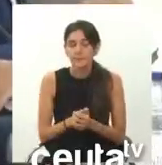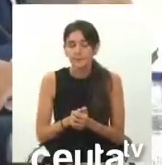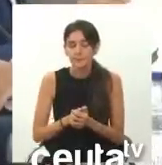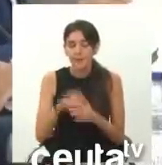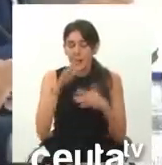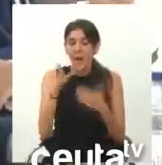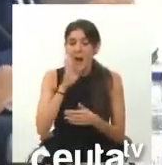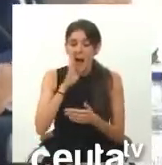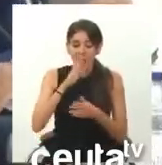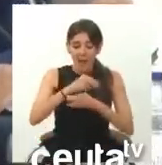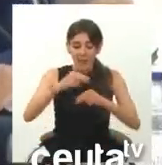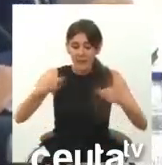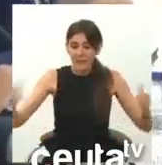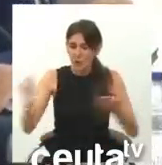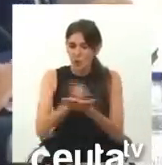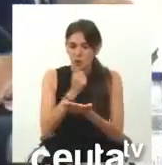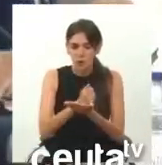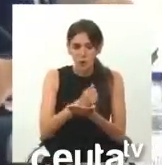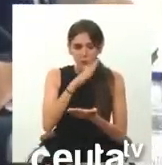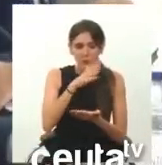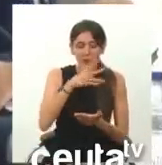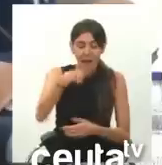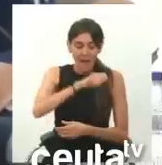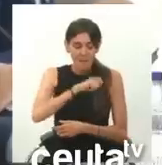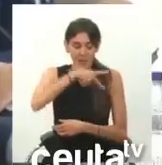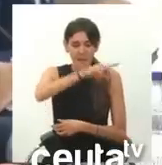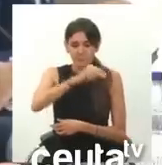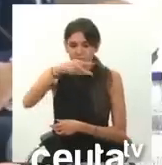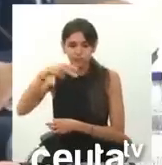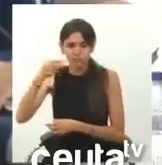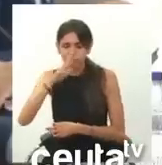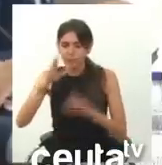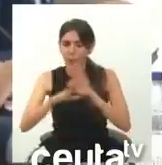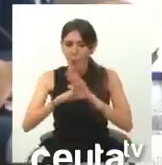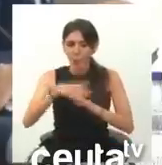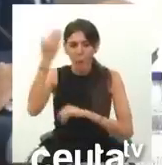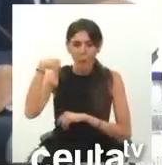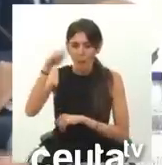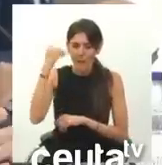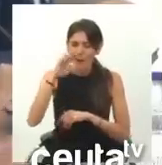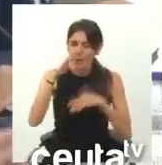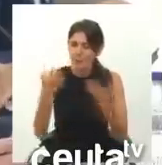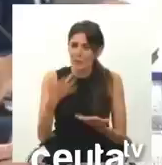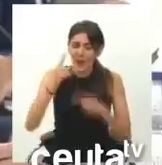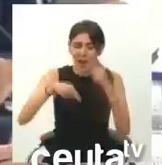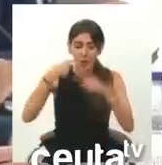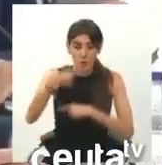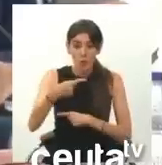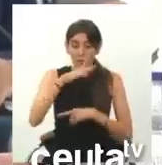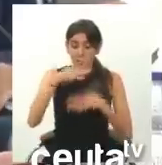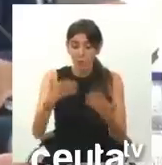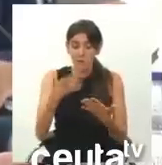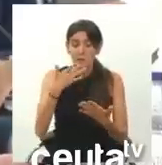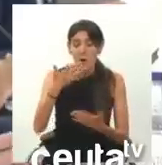Estos terrenos son negados como españoles constantemente por Marruecos. ¿Y las consecuencias para